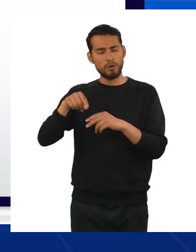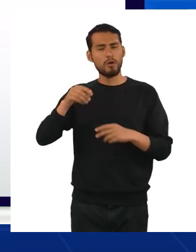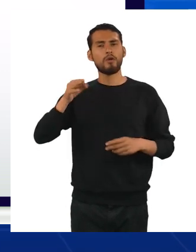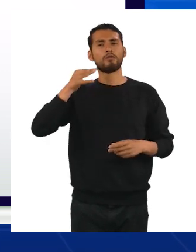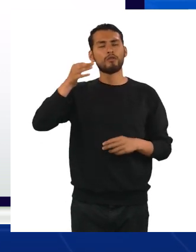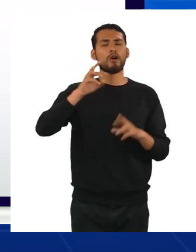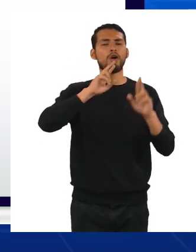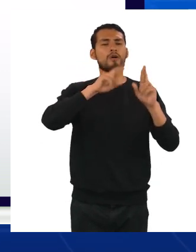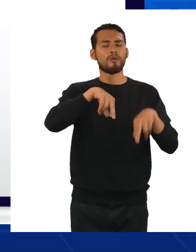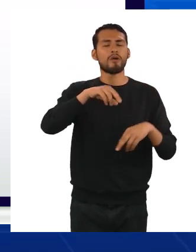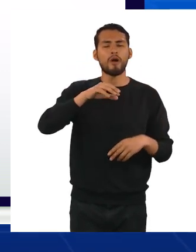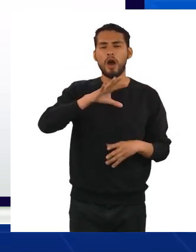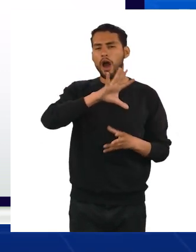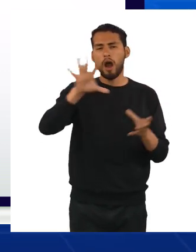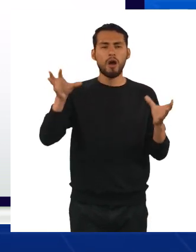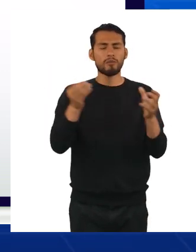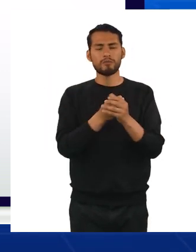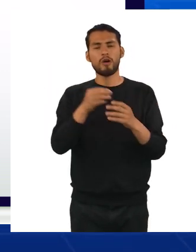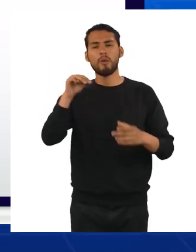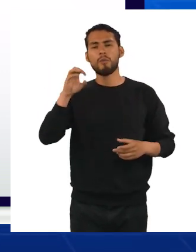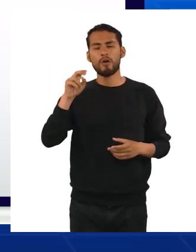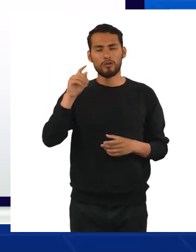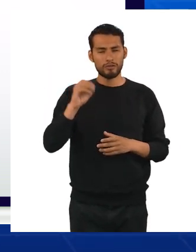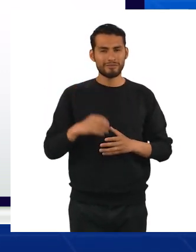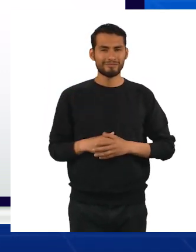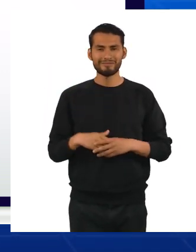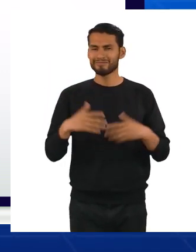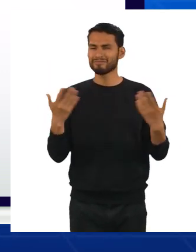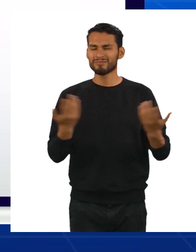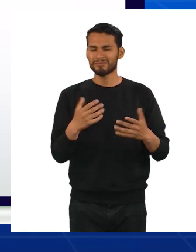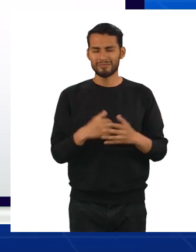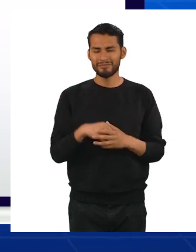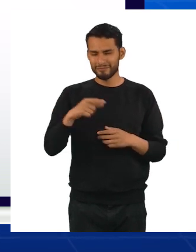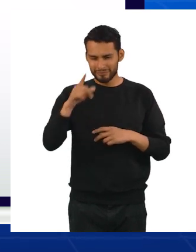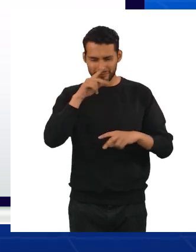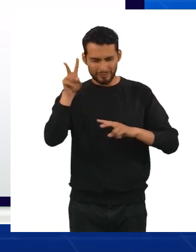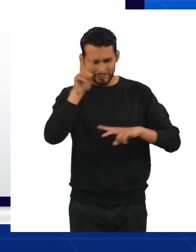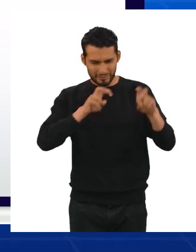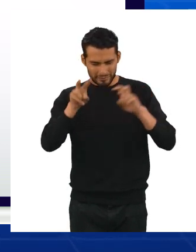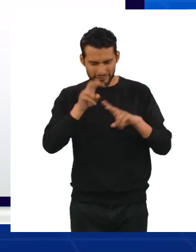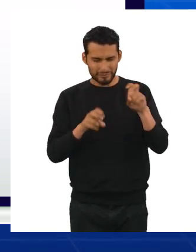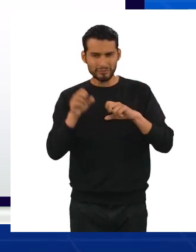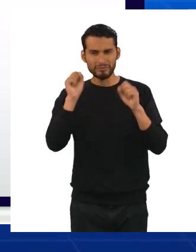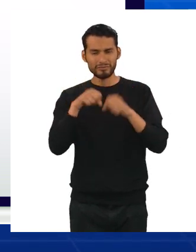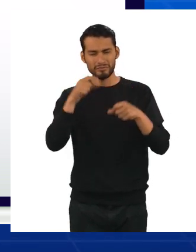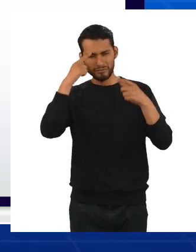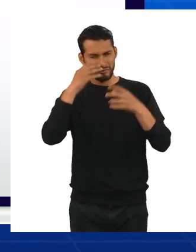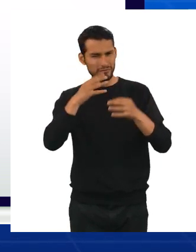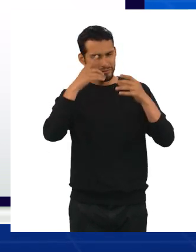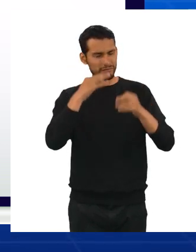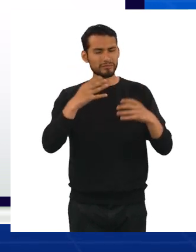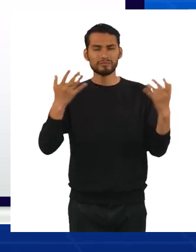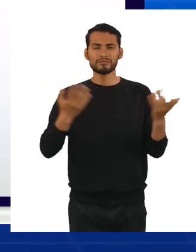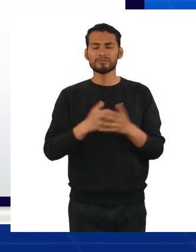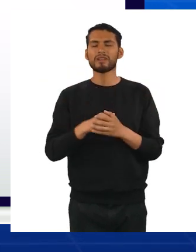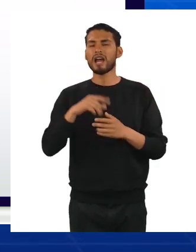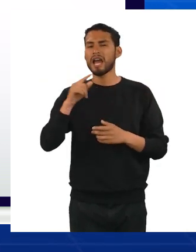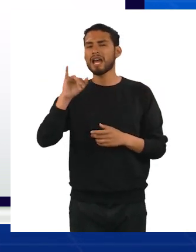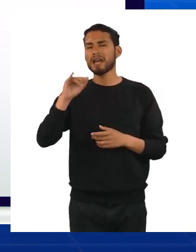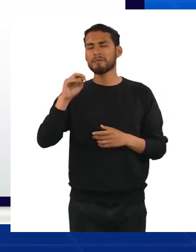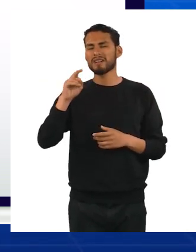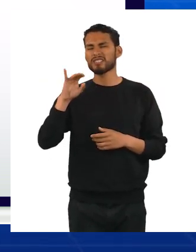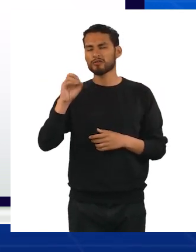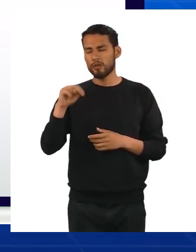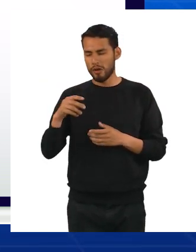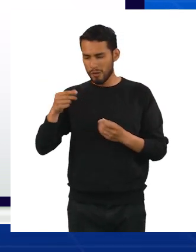valor futuro. Este valor futuro se obtiene aplicando métodos de evaluación que permiten tomar decisiones con respecto a la inversión.